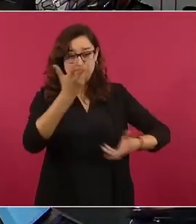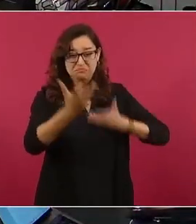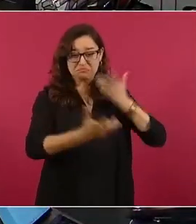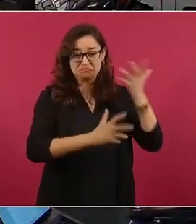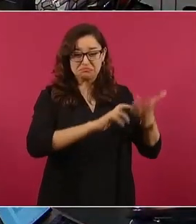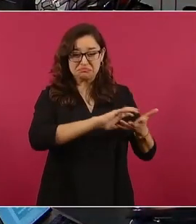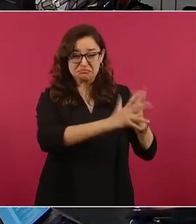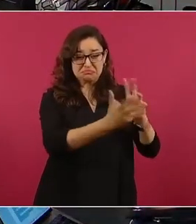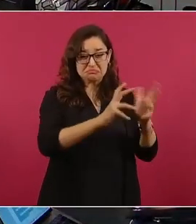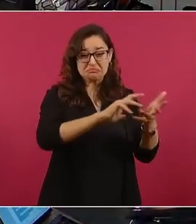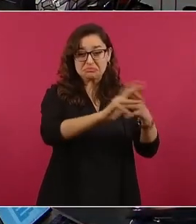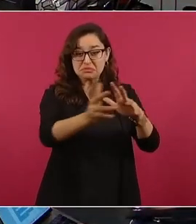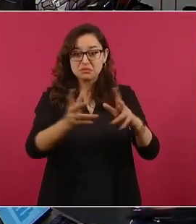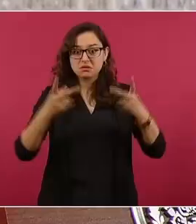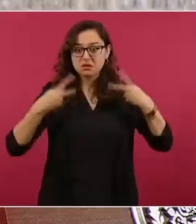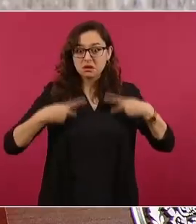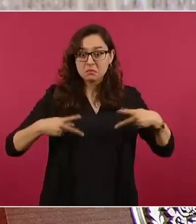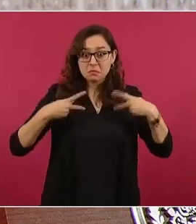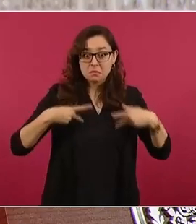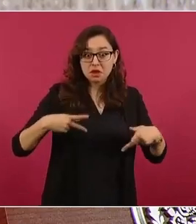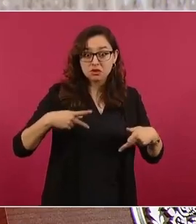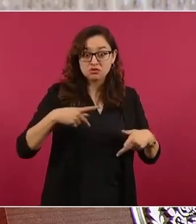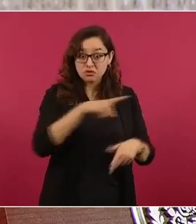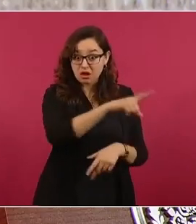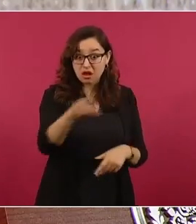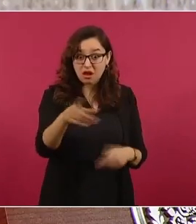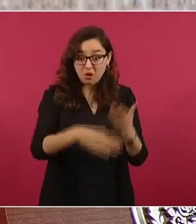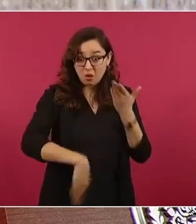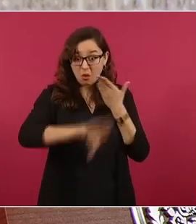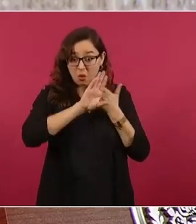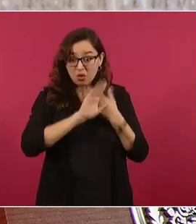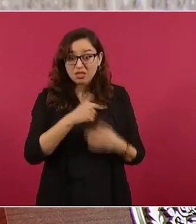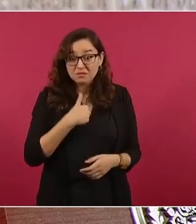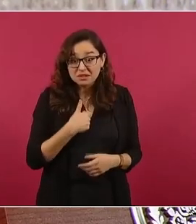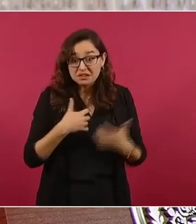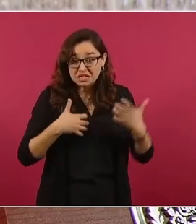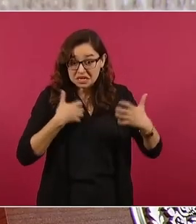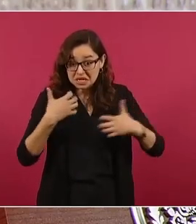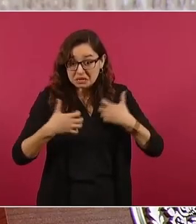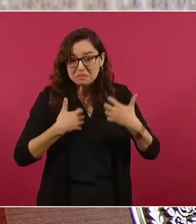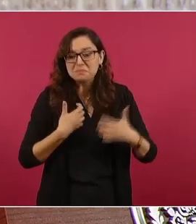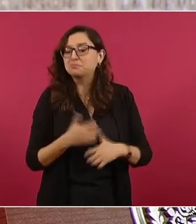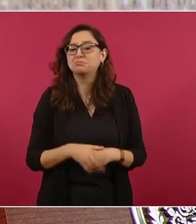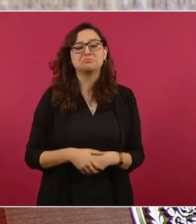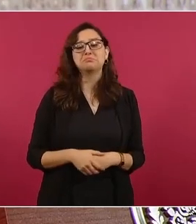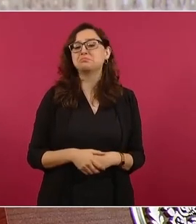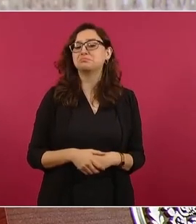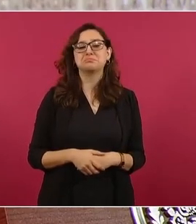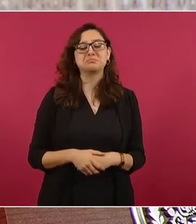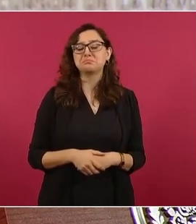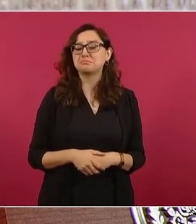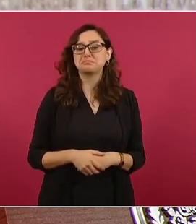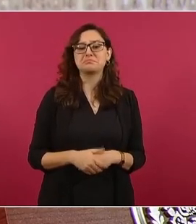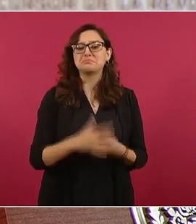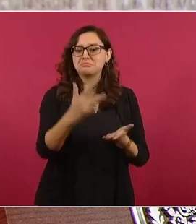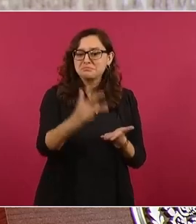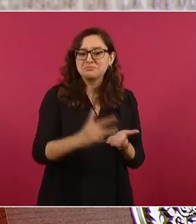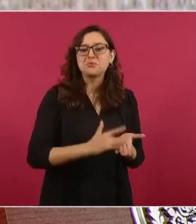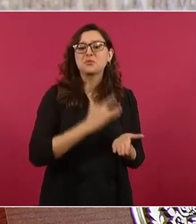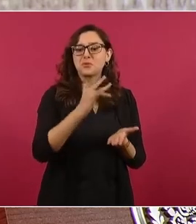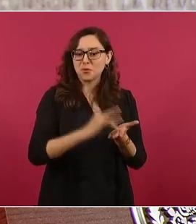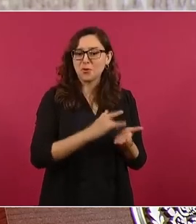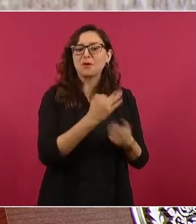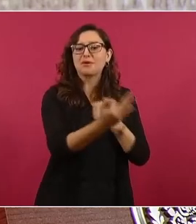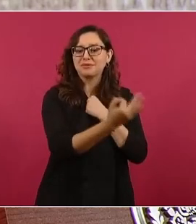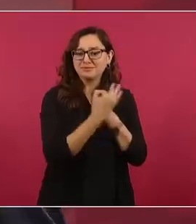vehículos y todo, la gente muy bien, saben que estamos